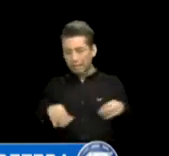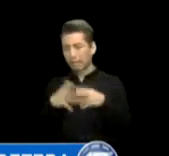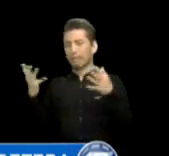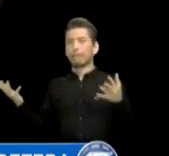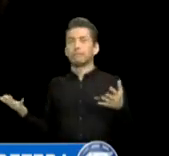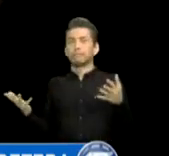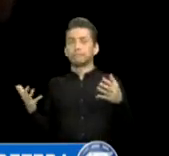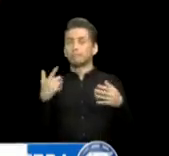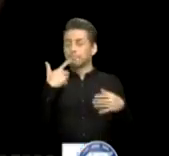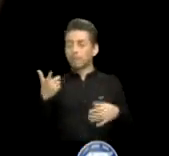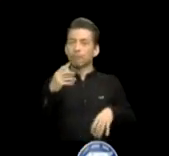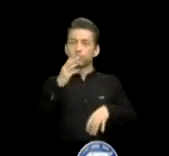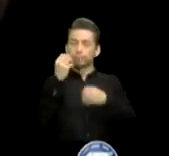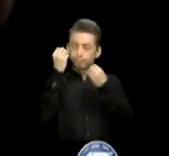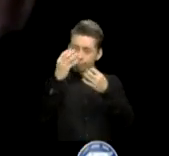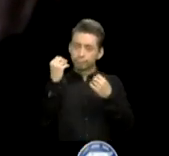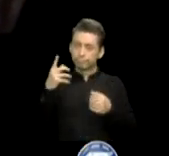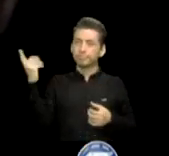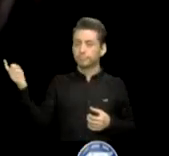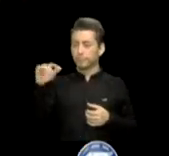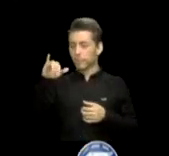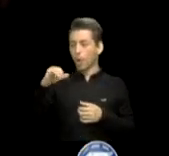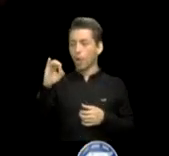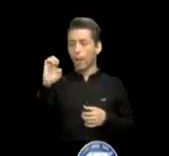reportó en San Marcos, Joel Navarro.